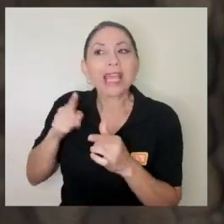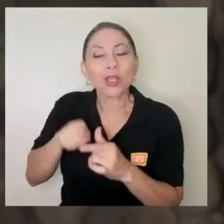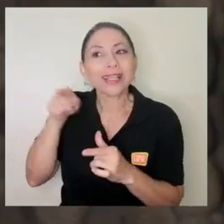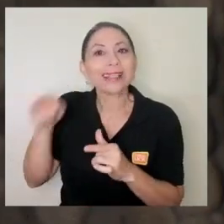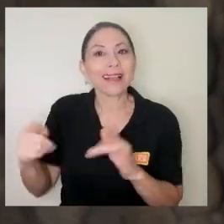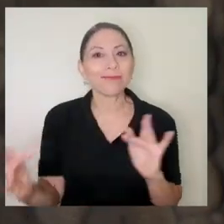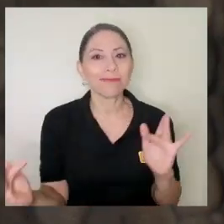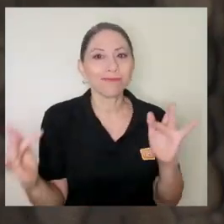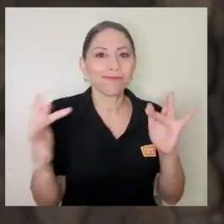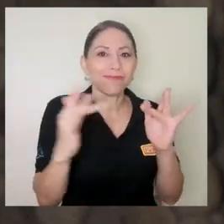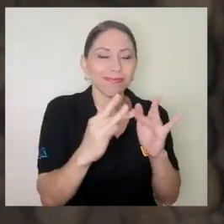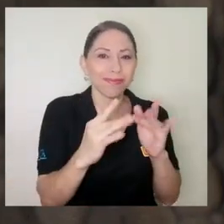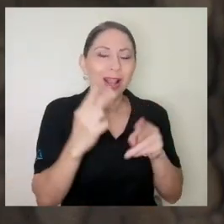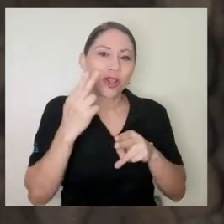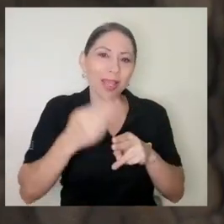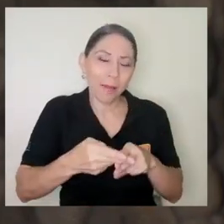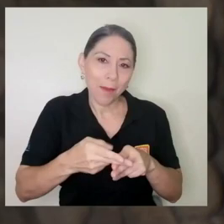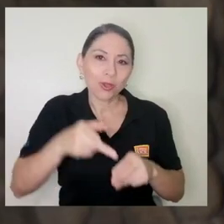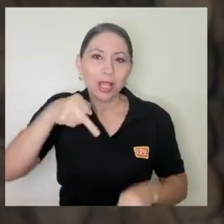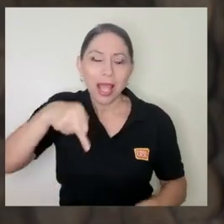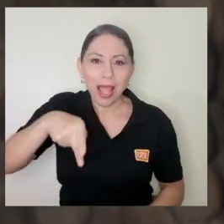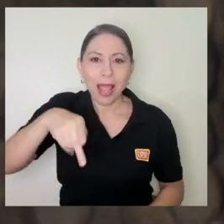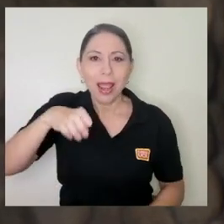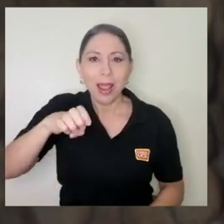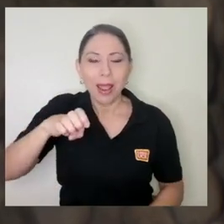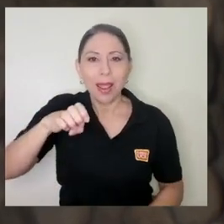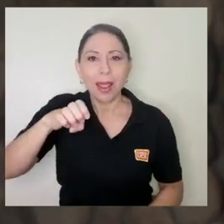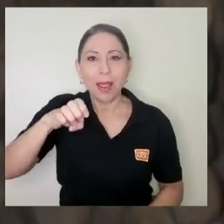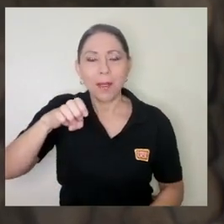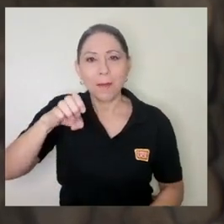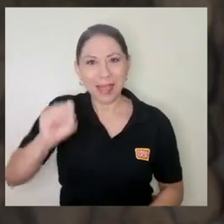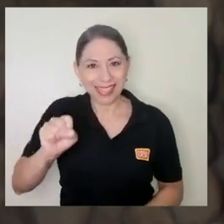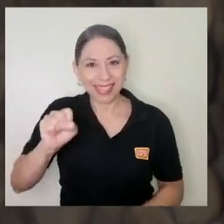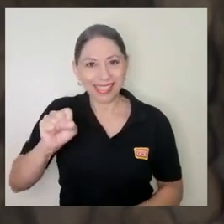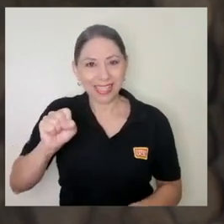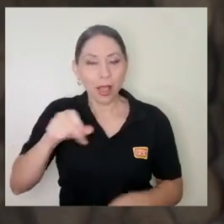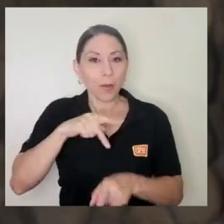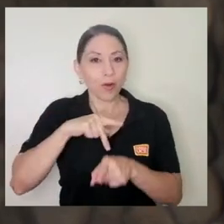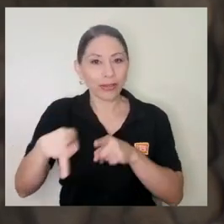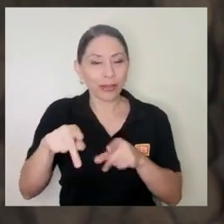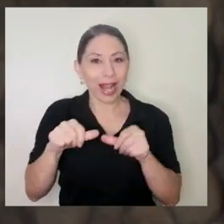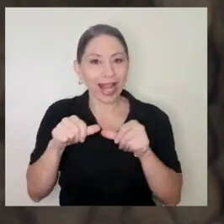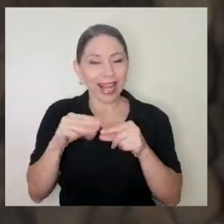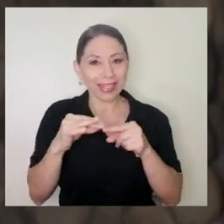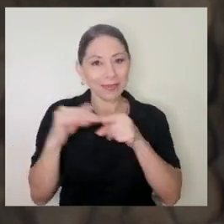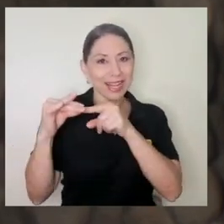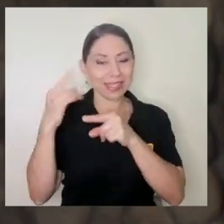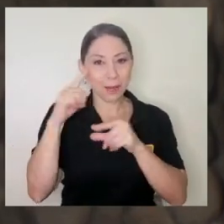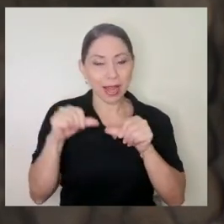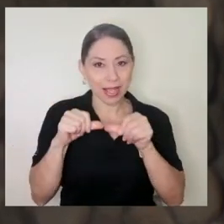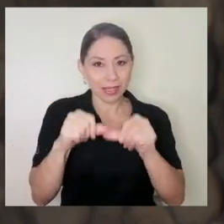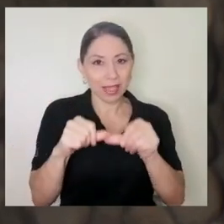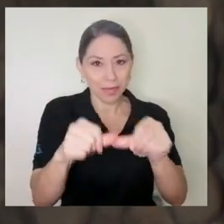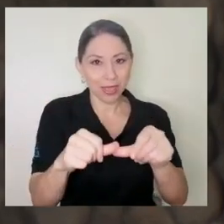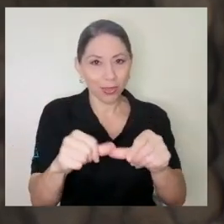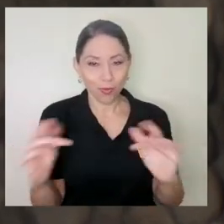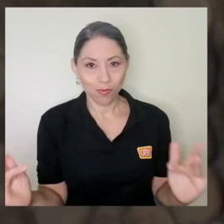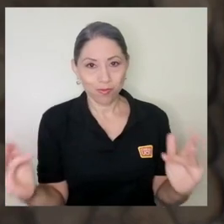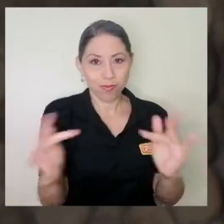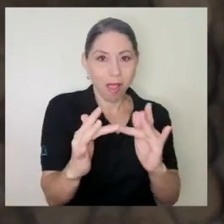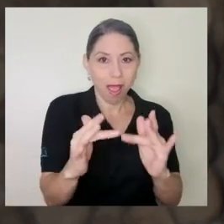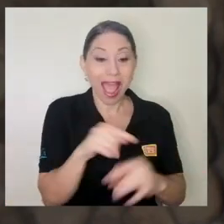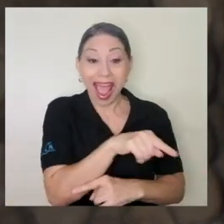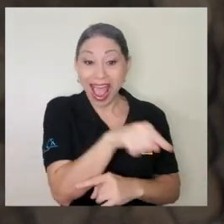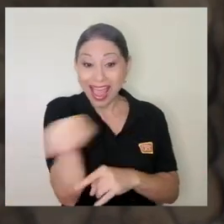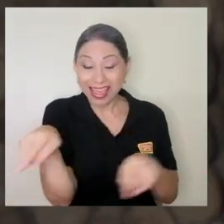trasladado a un, le llamamos PES, o sea, un profesional especialista para seguimiento. Y ahí hay otra cantidad de